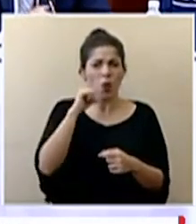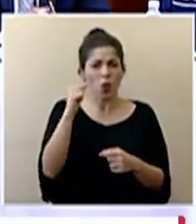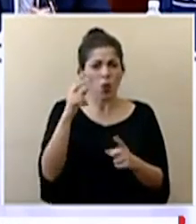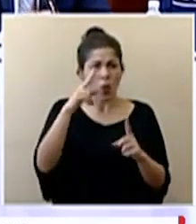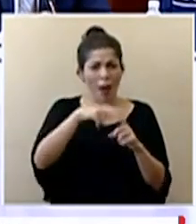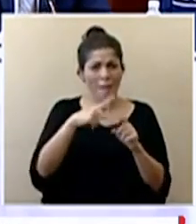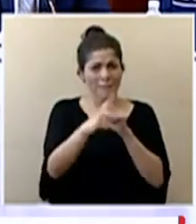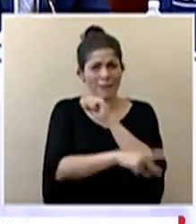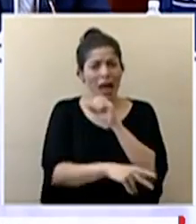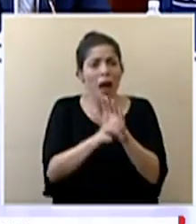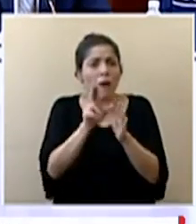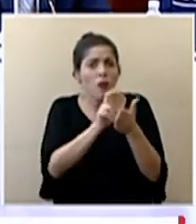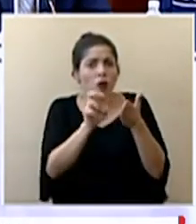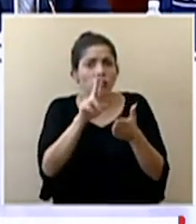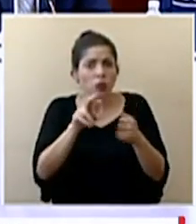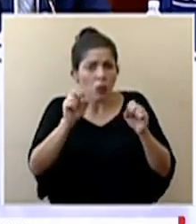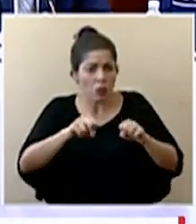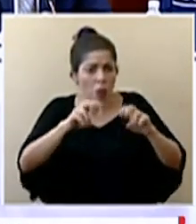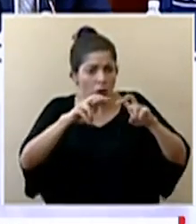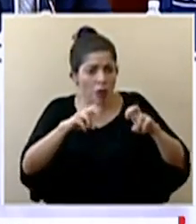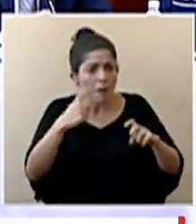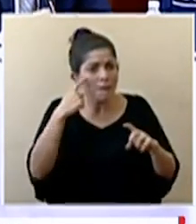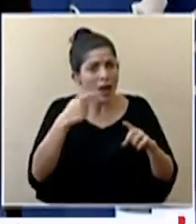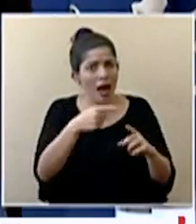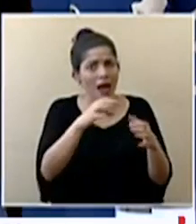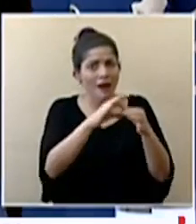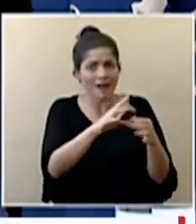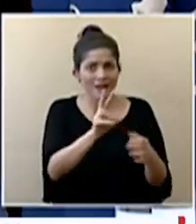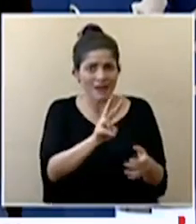Costa Rica para comprobar el efecto que se tiene ante el virus?